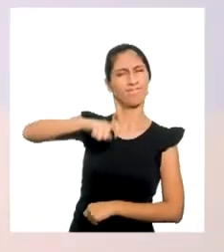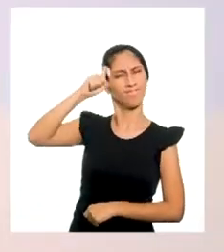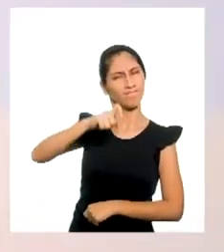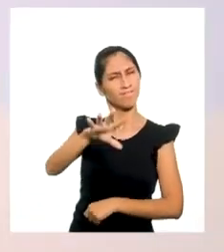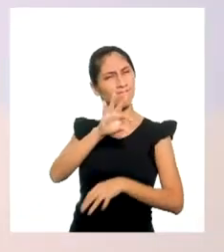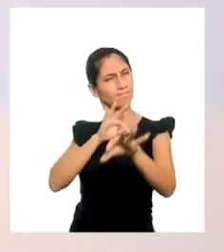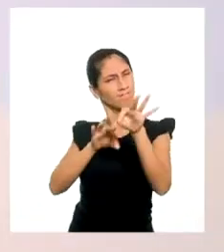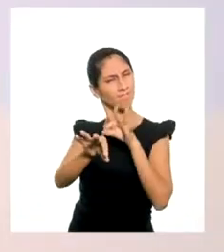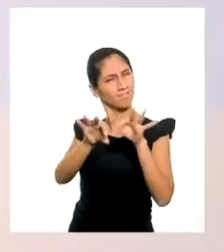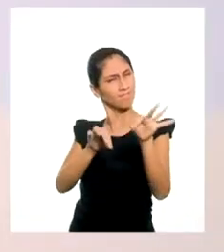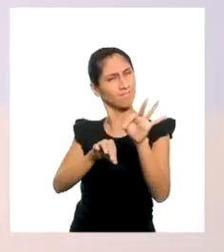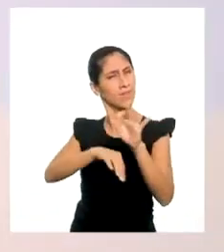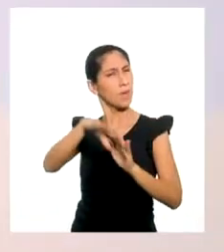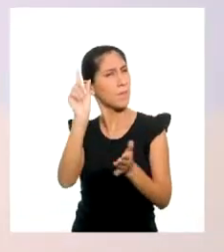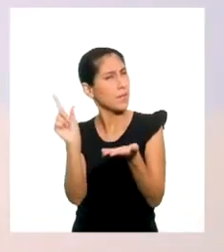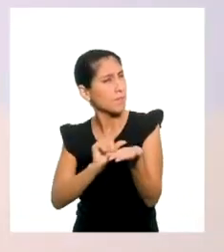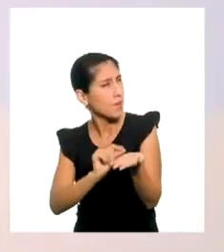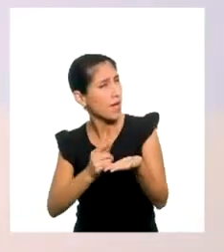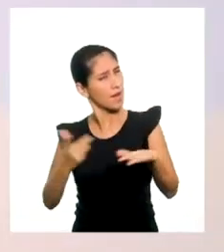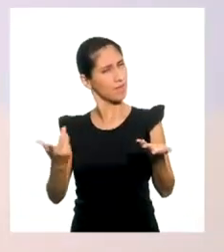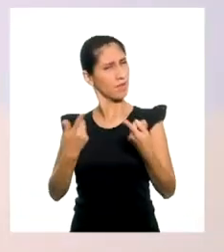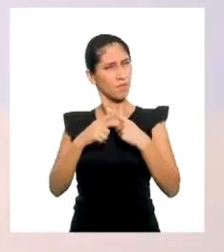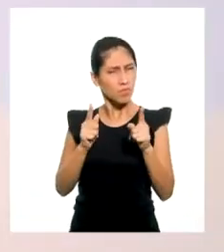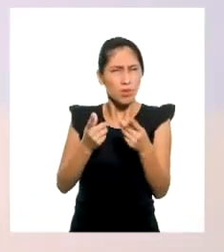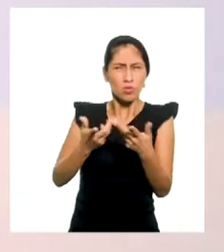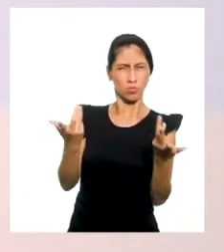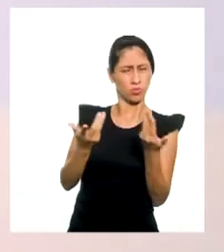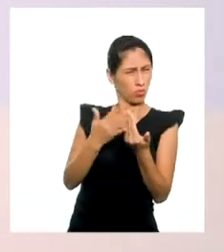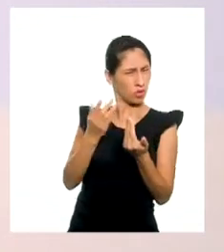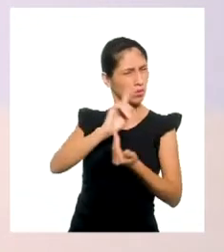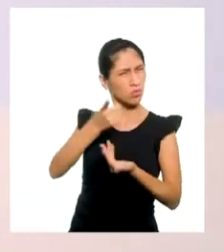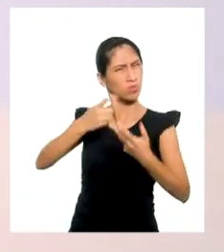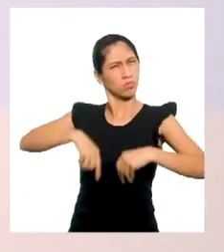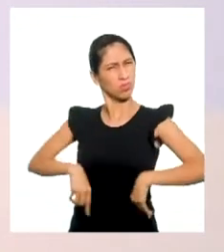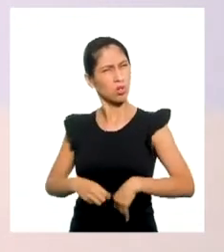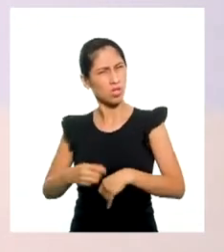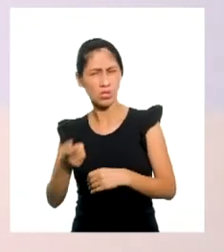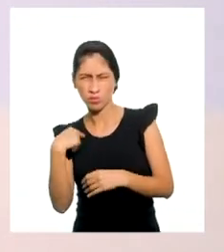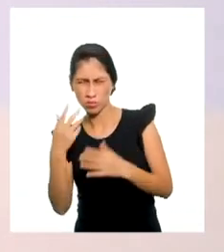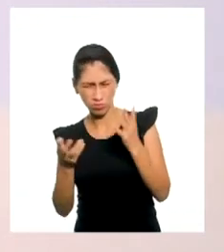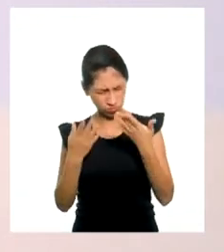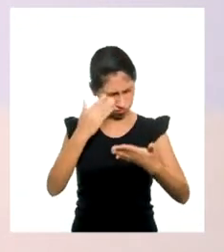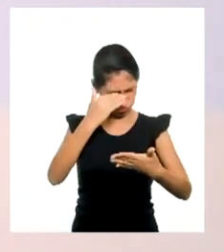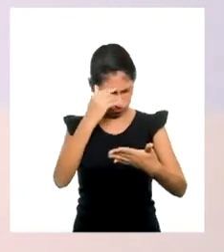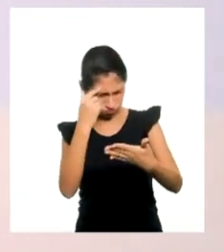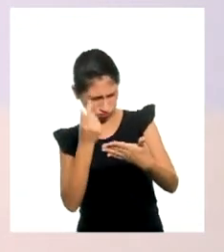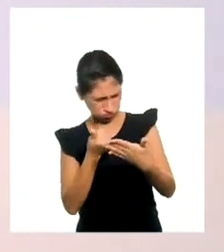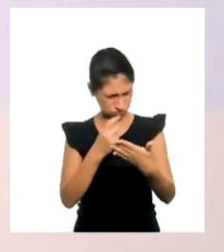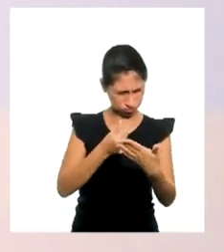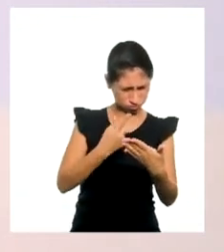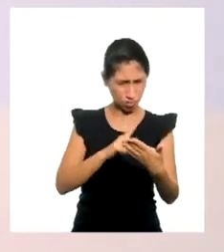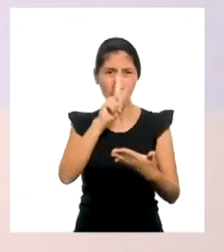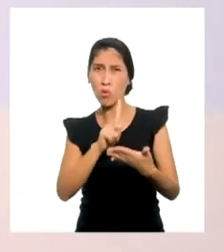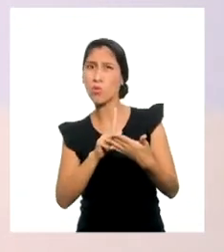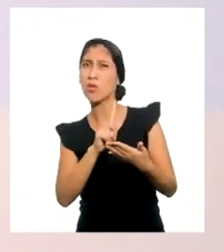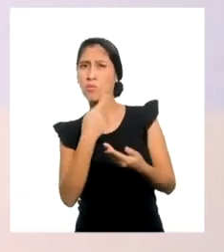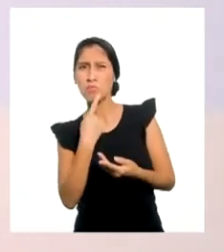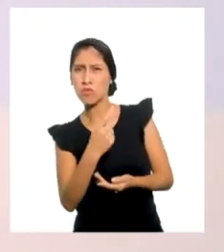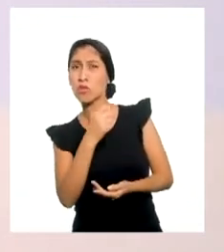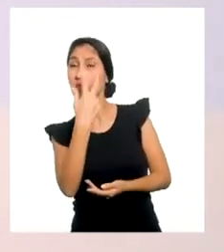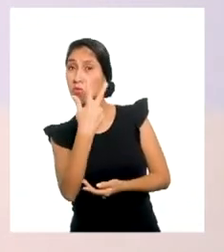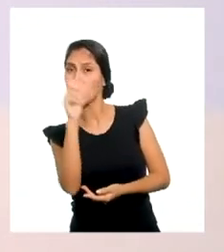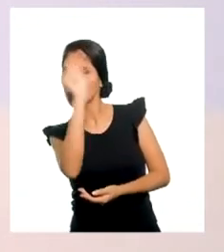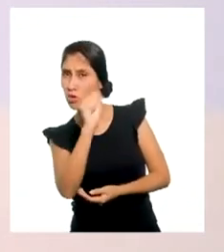escoger la más económica. Pero no es tan sencillo porque hice mis cálculos y mientras que una cobra tres soles por